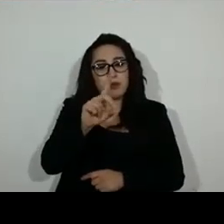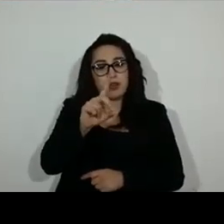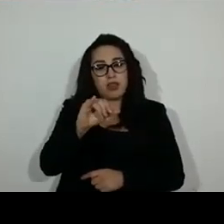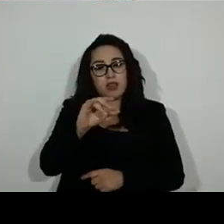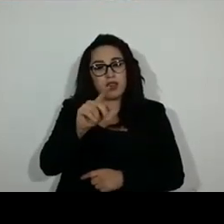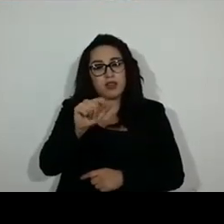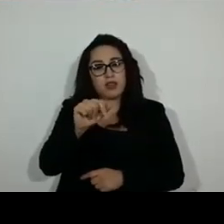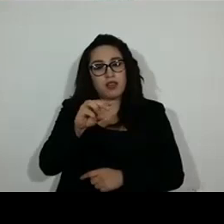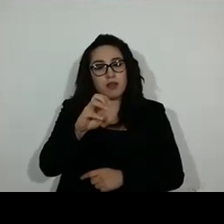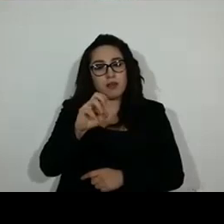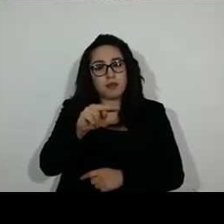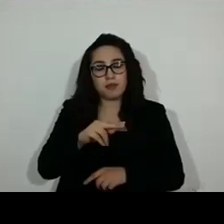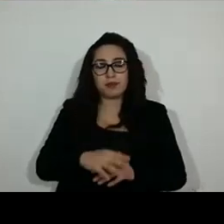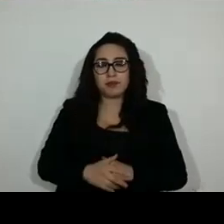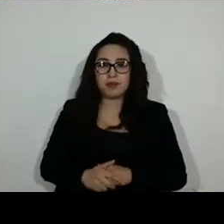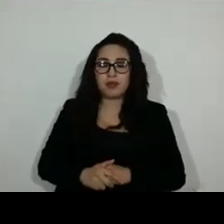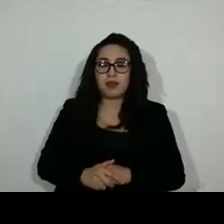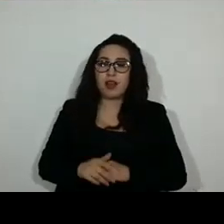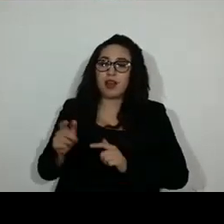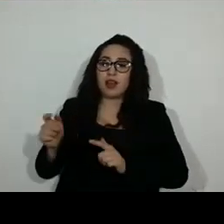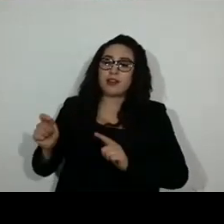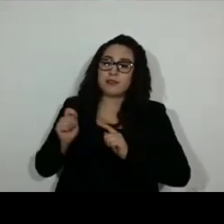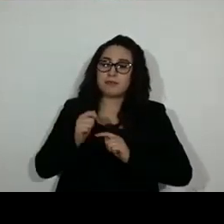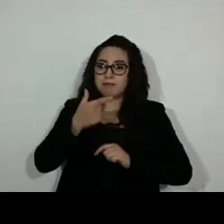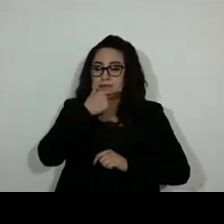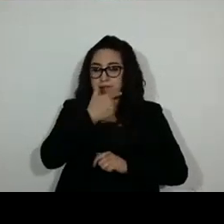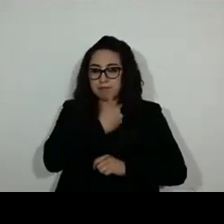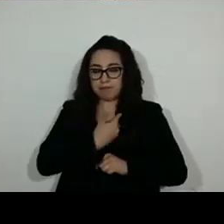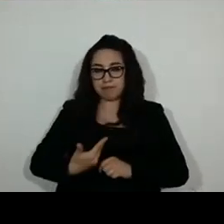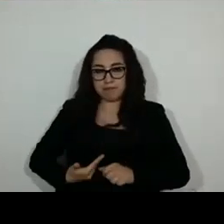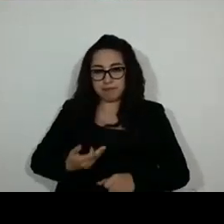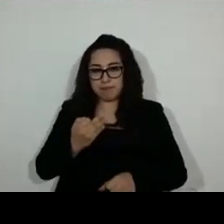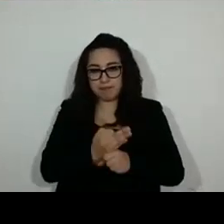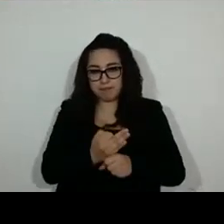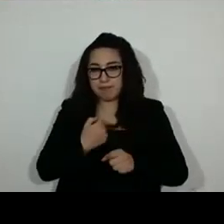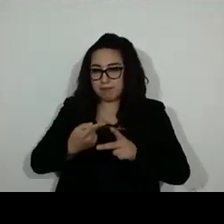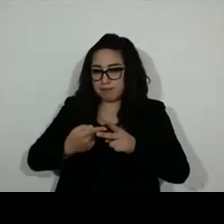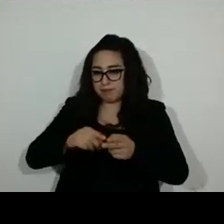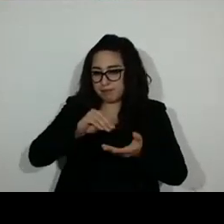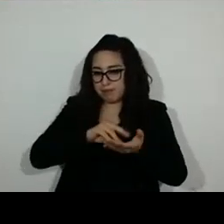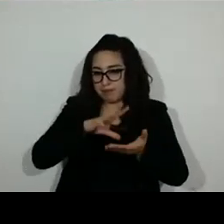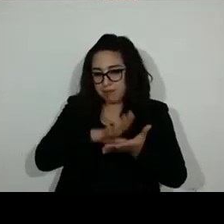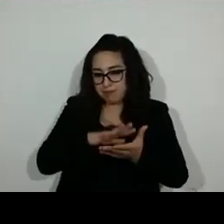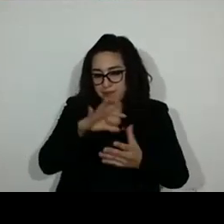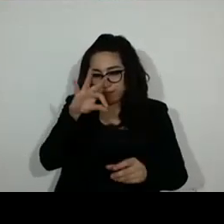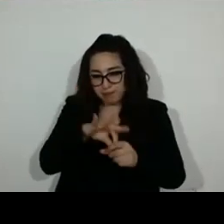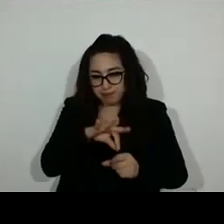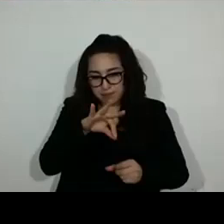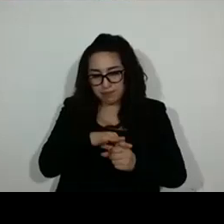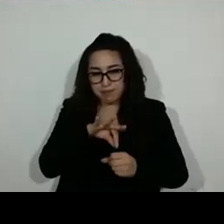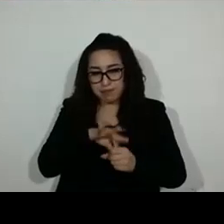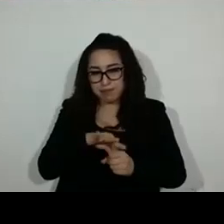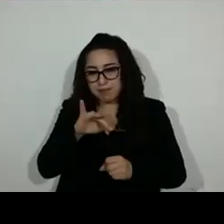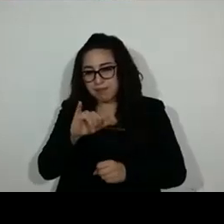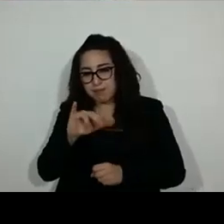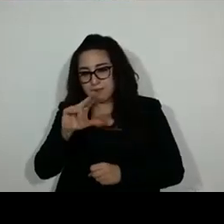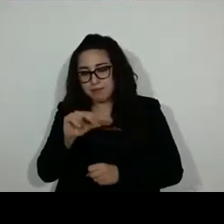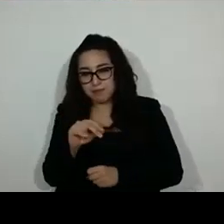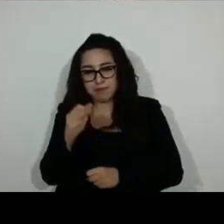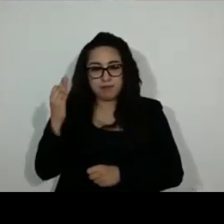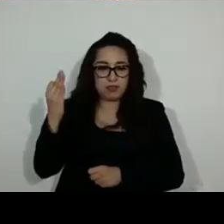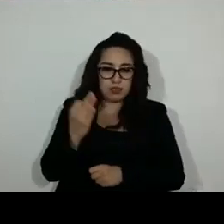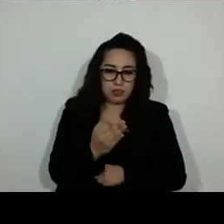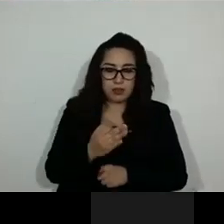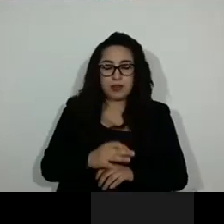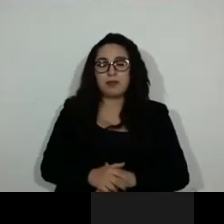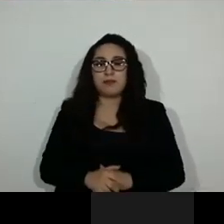Con instrucciones de la Presidencia, se procede a recabar la votación nominal del dictamen sometido a consideración de esta comisión,